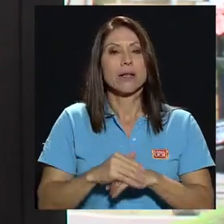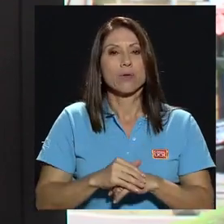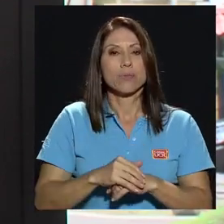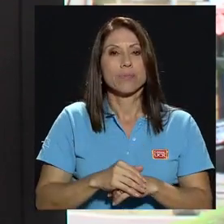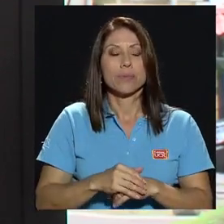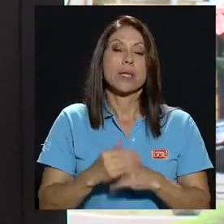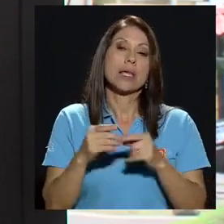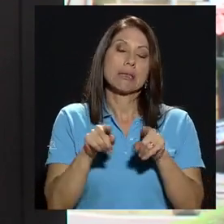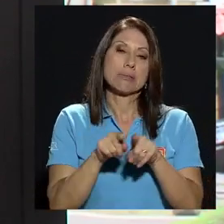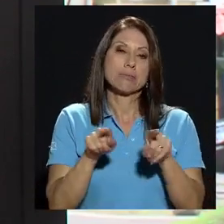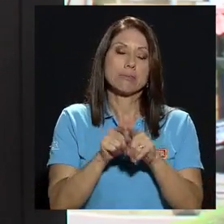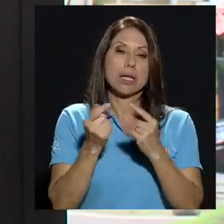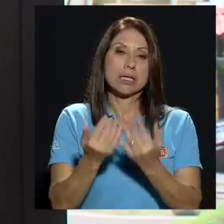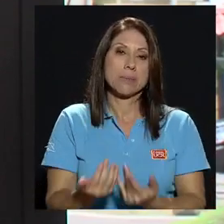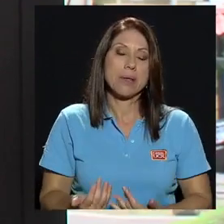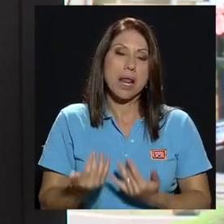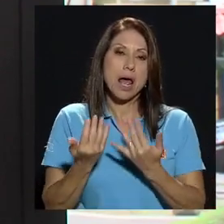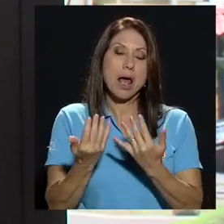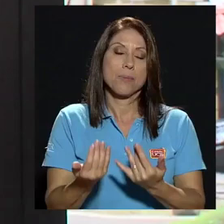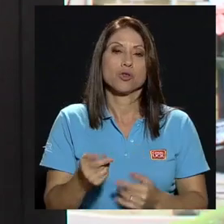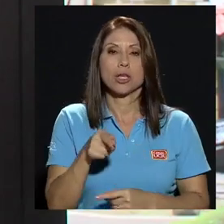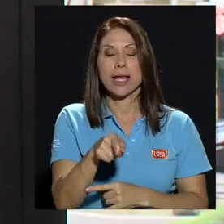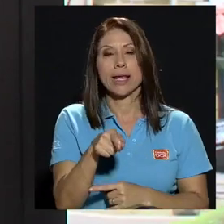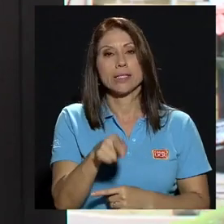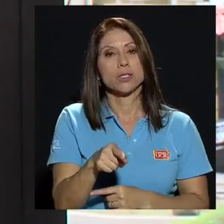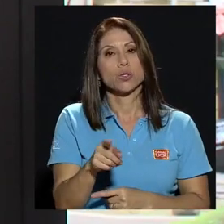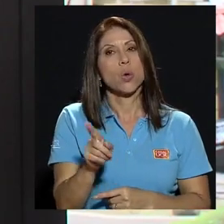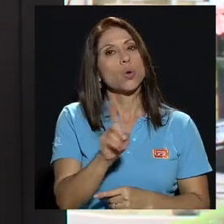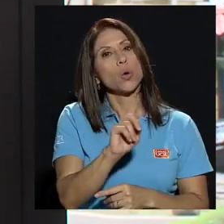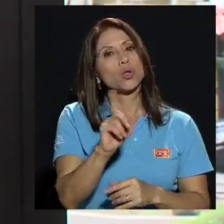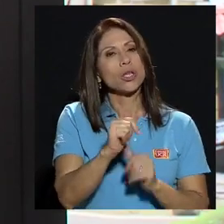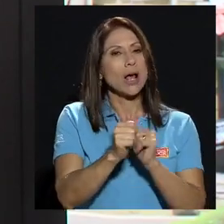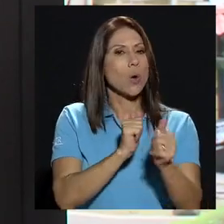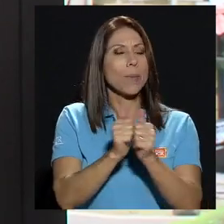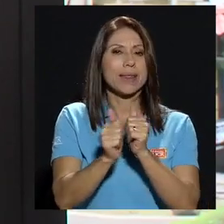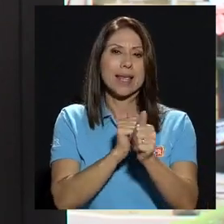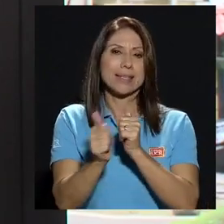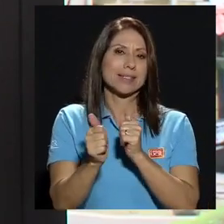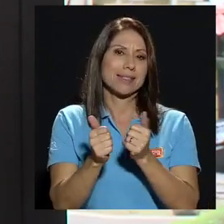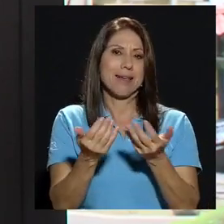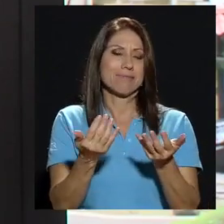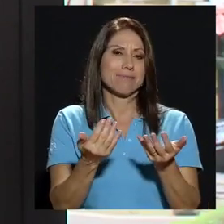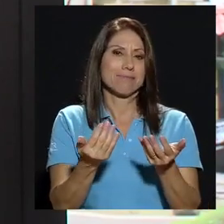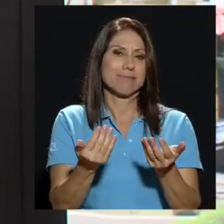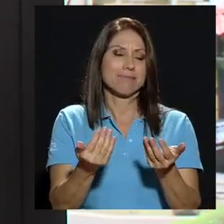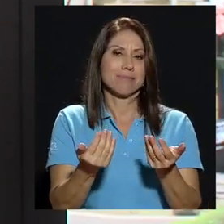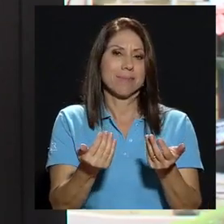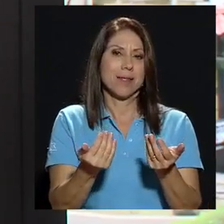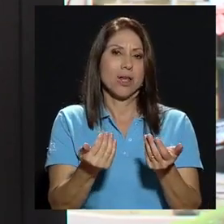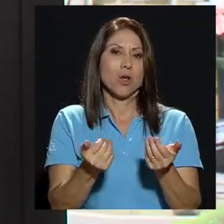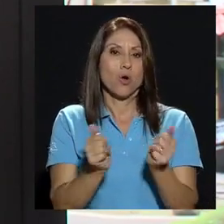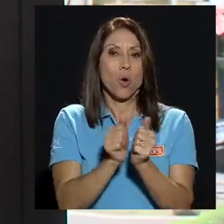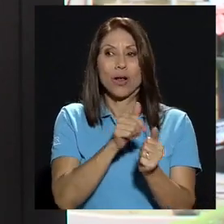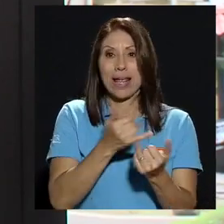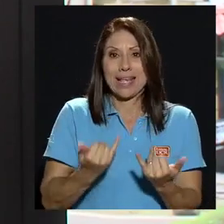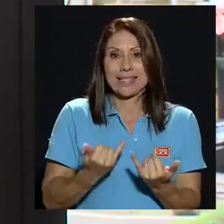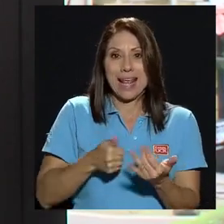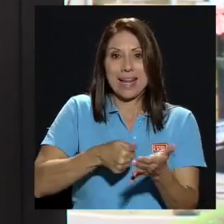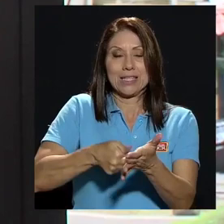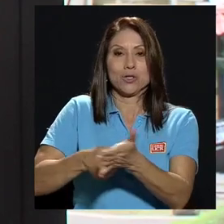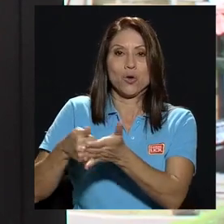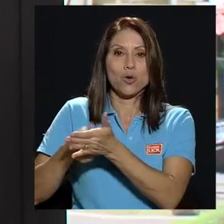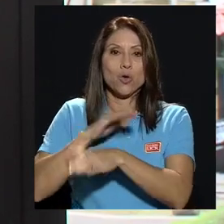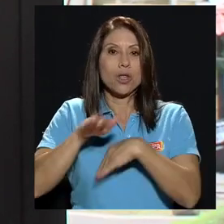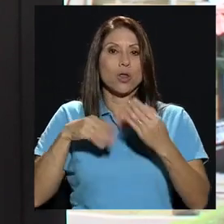que también esto no vaya, digamos, a ser competencia con esta elección donde todos los miembros de la comunidad